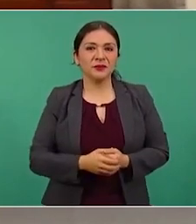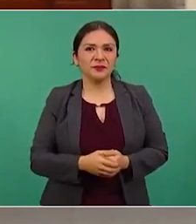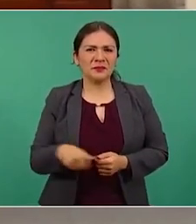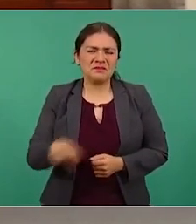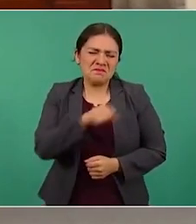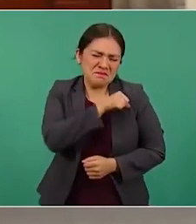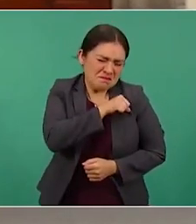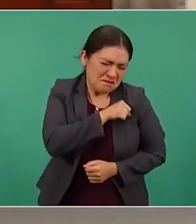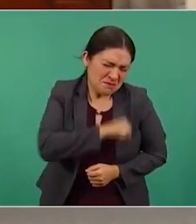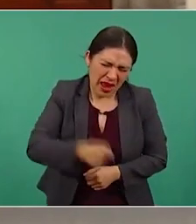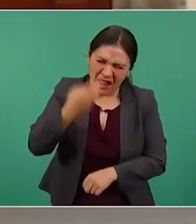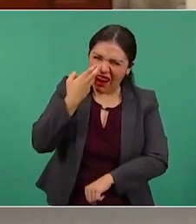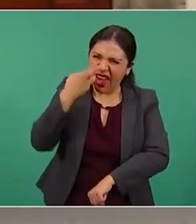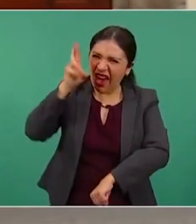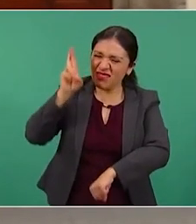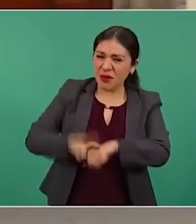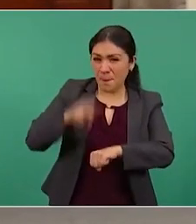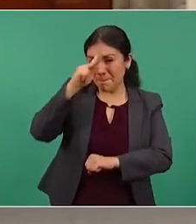malditísimo ladrón,